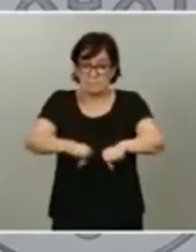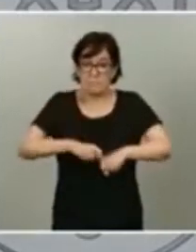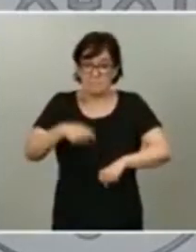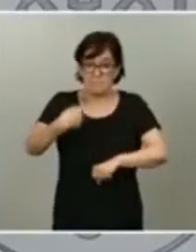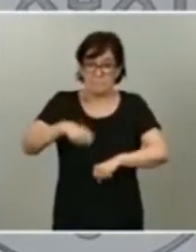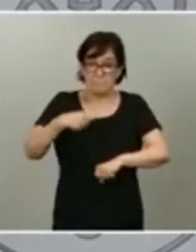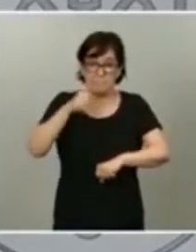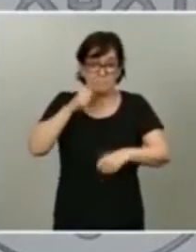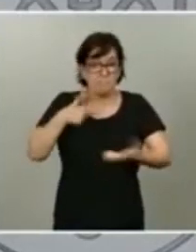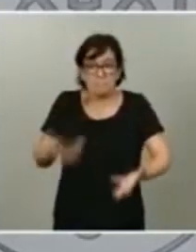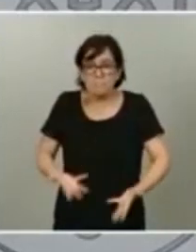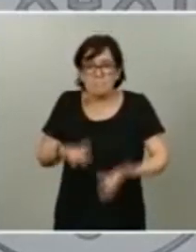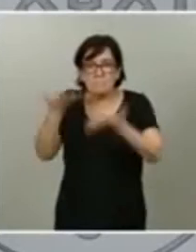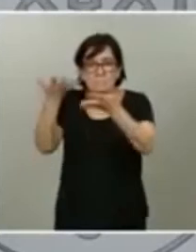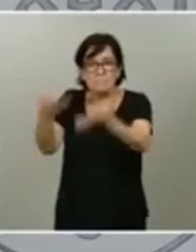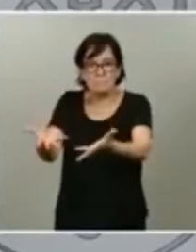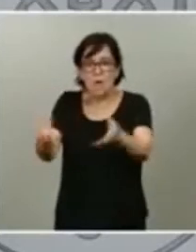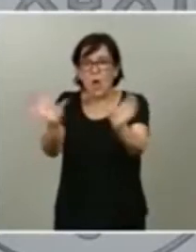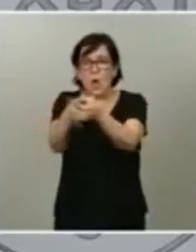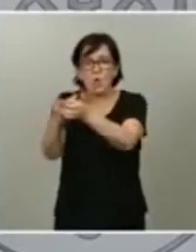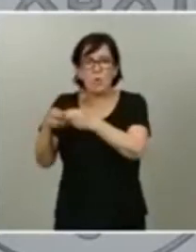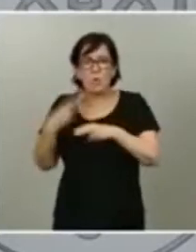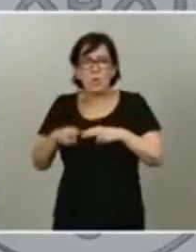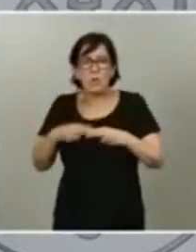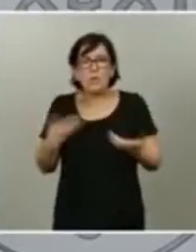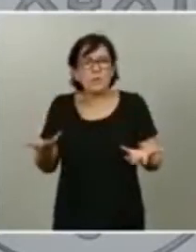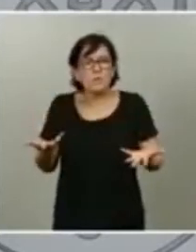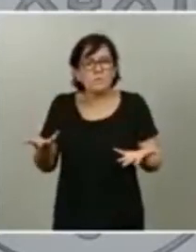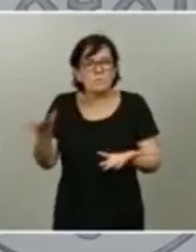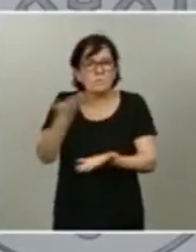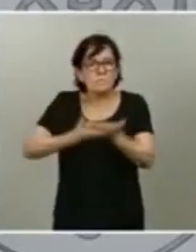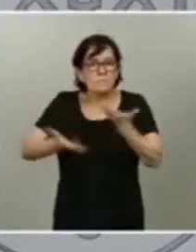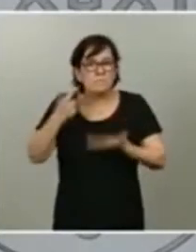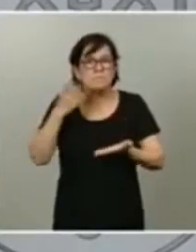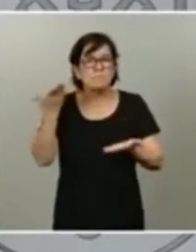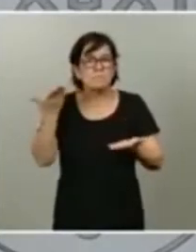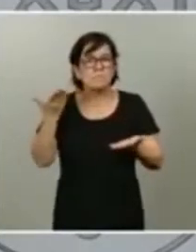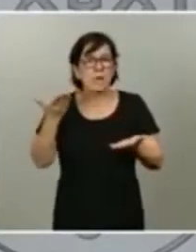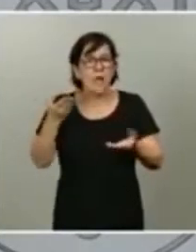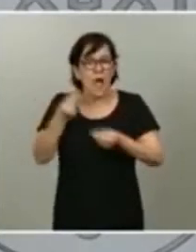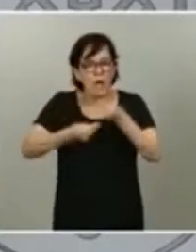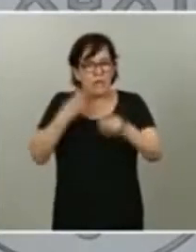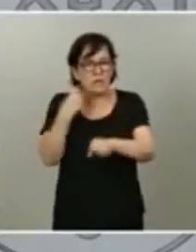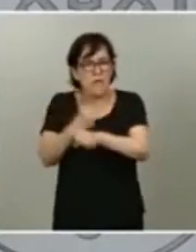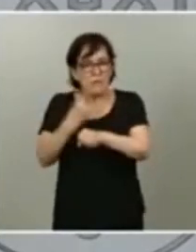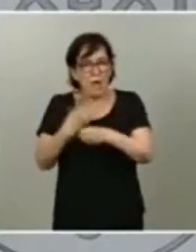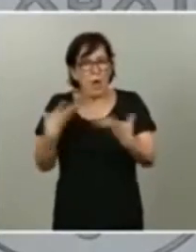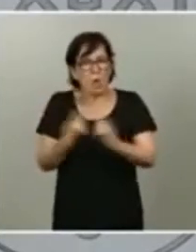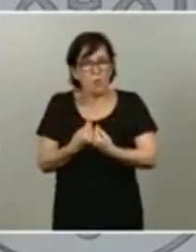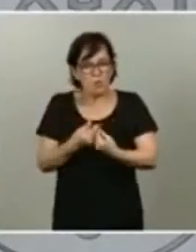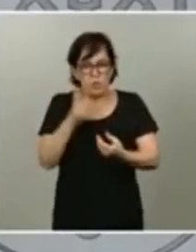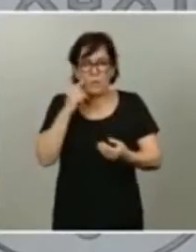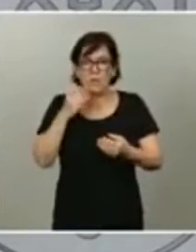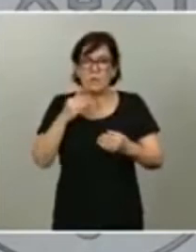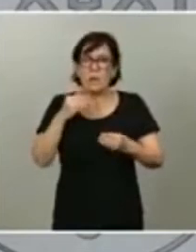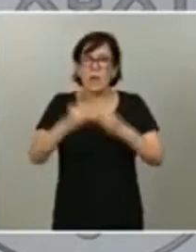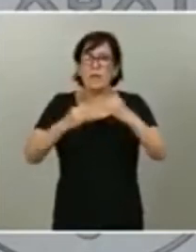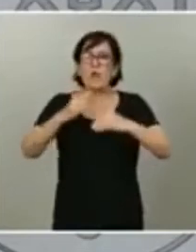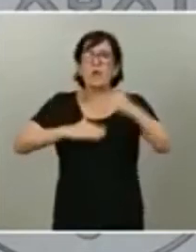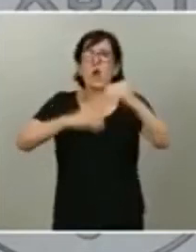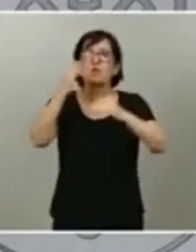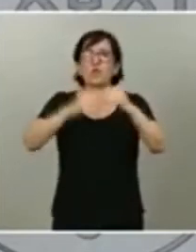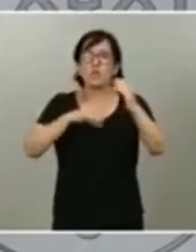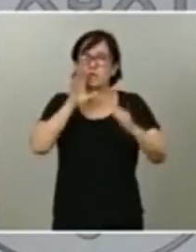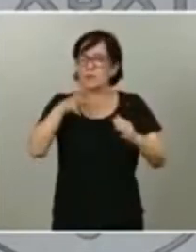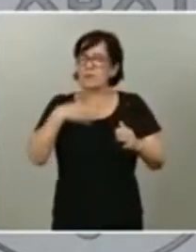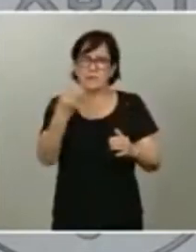al conjunto de formaciones políticas para caminar juntos en una construcción de un país que requiere del concurso